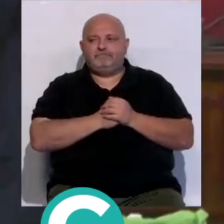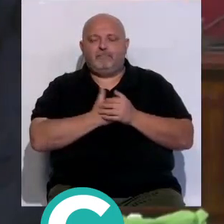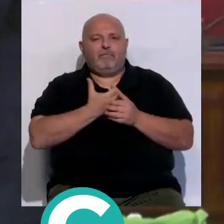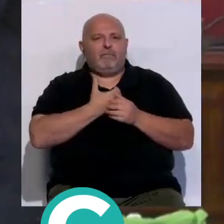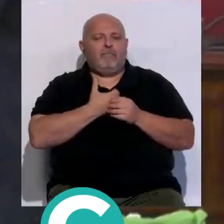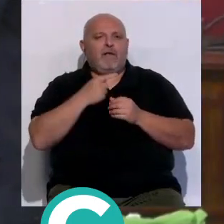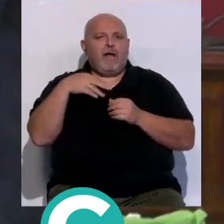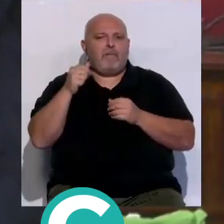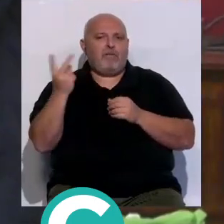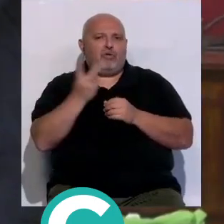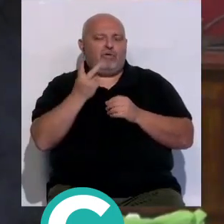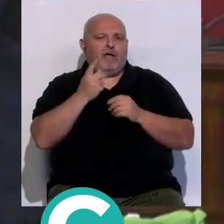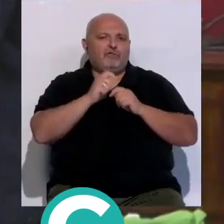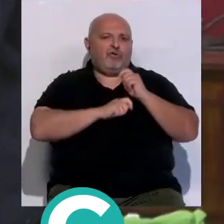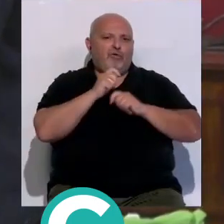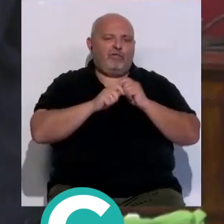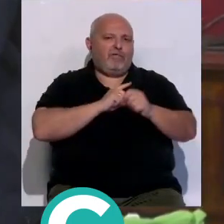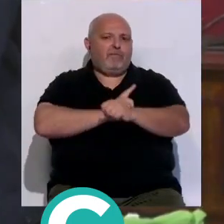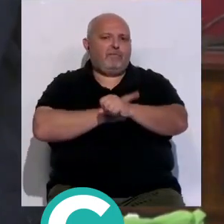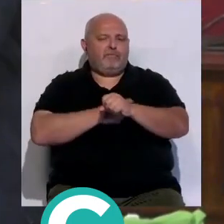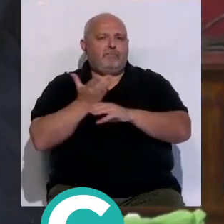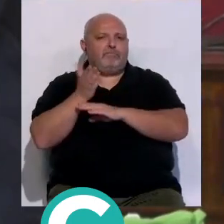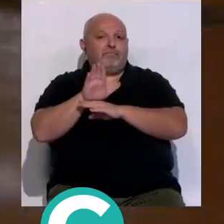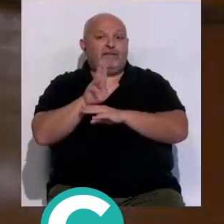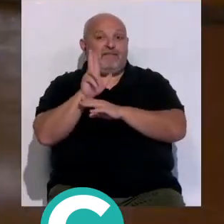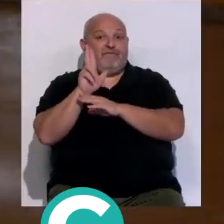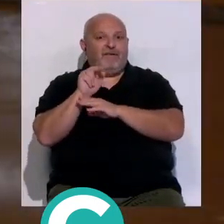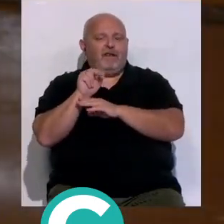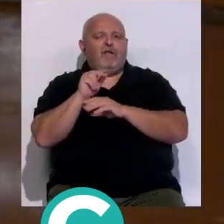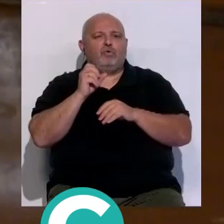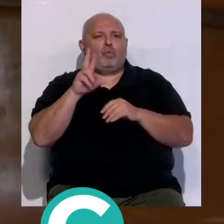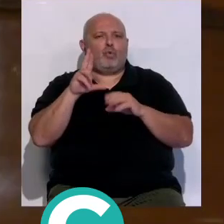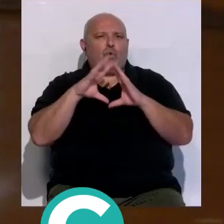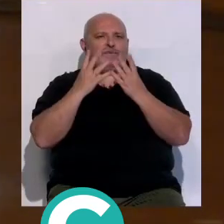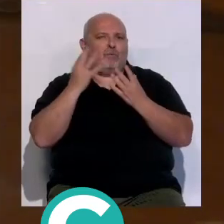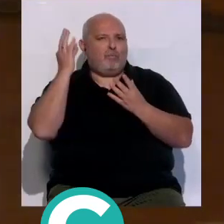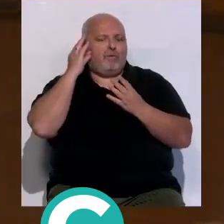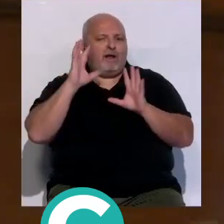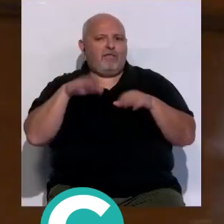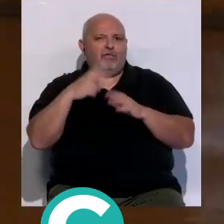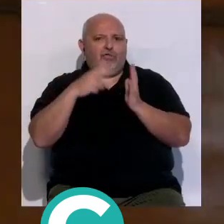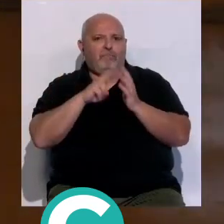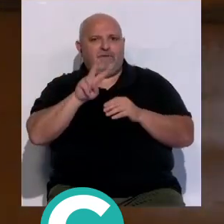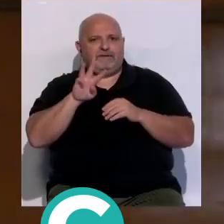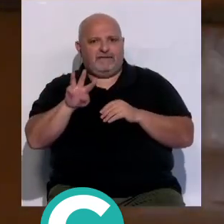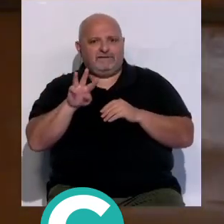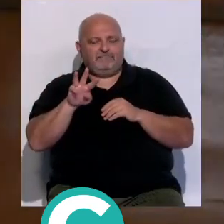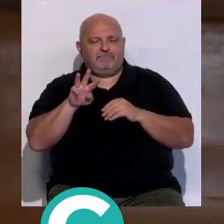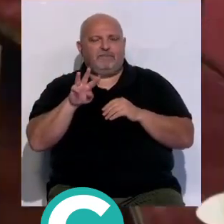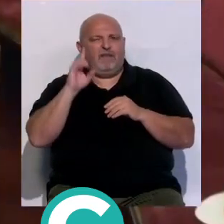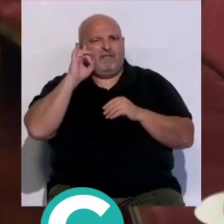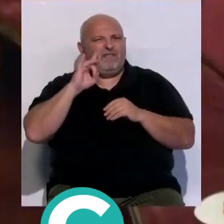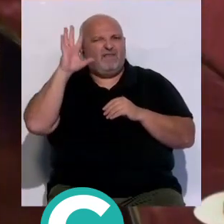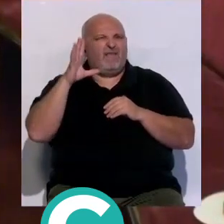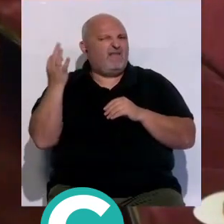Ayuntamiento Gamama Organización y Asociaciones Deportivas han presentado este viernes el Tour Universo Mujer Cádiz 2023 una